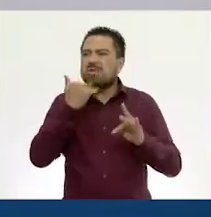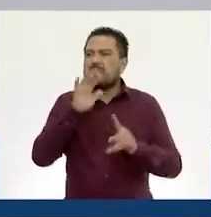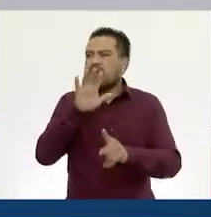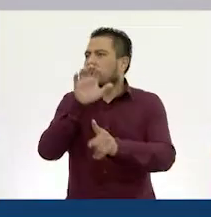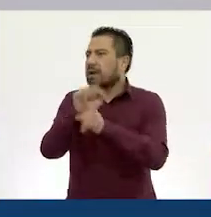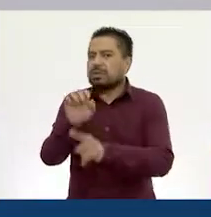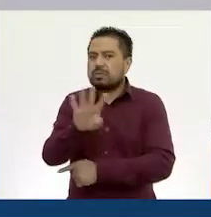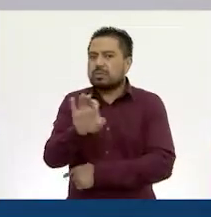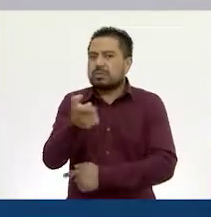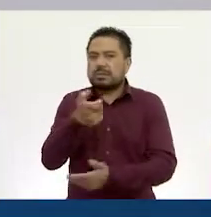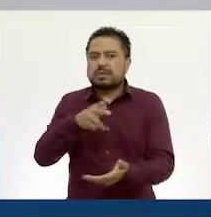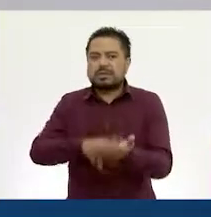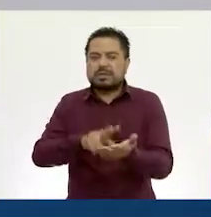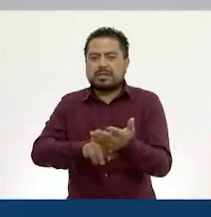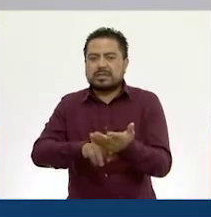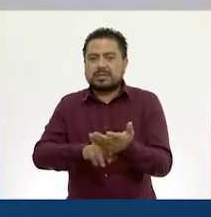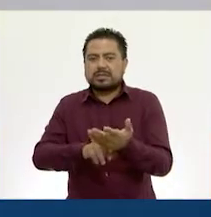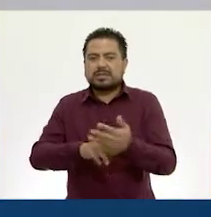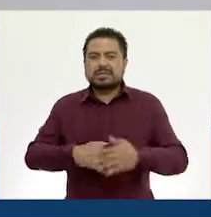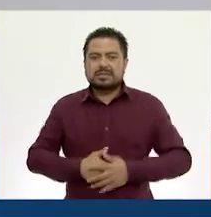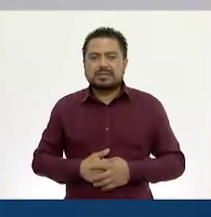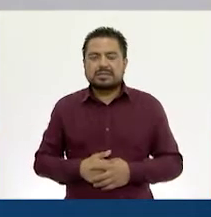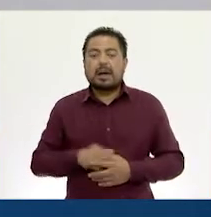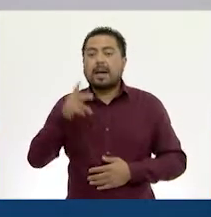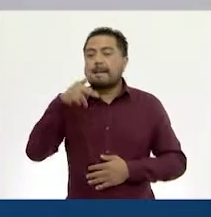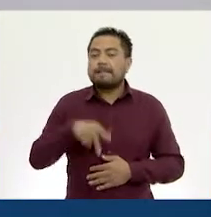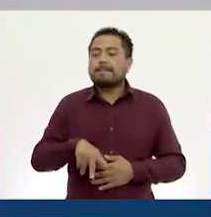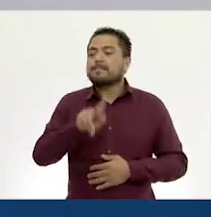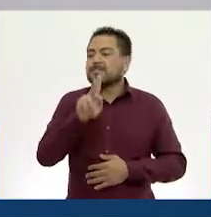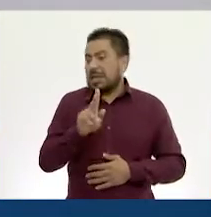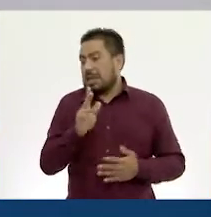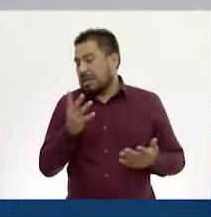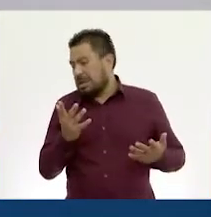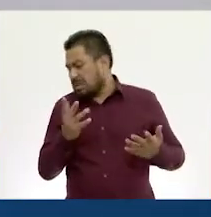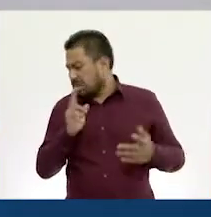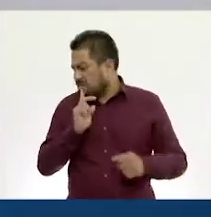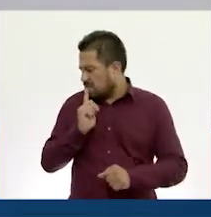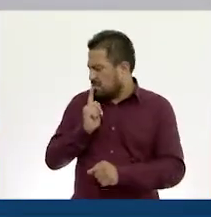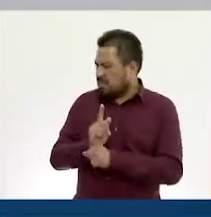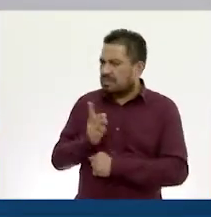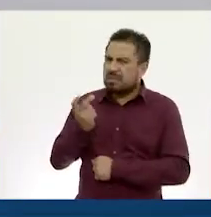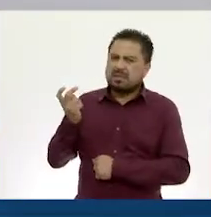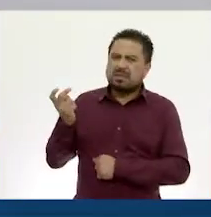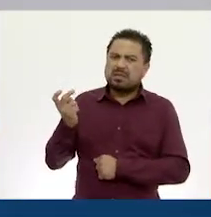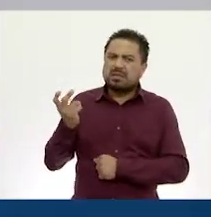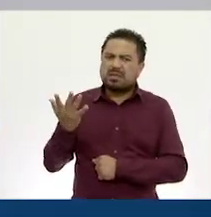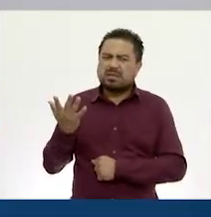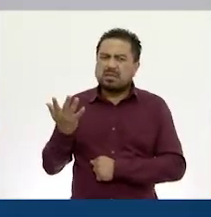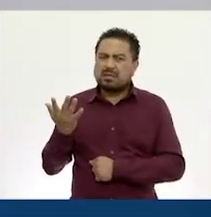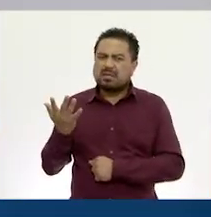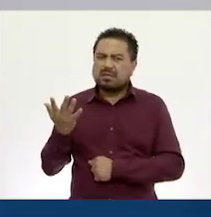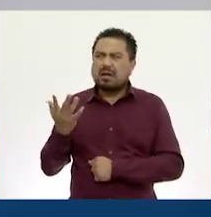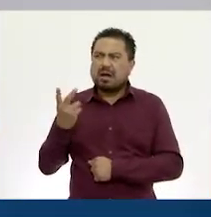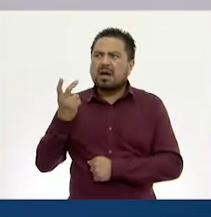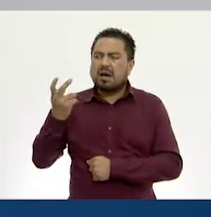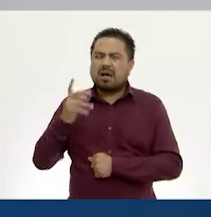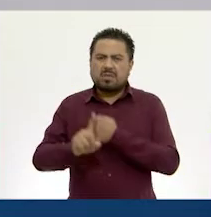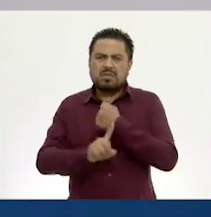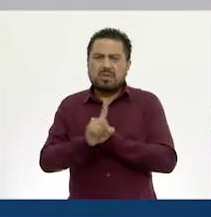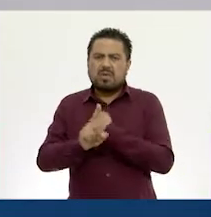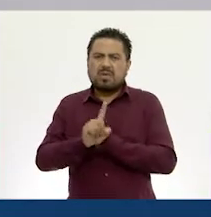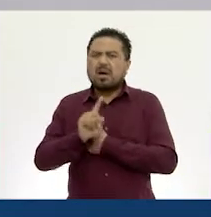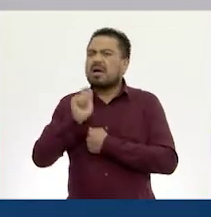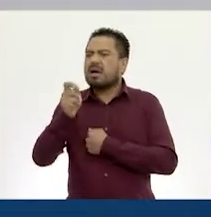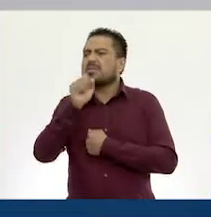400 pesos. Ajá. Pero, pues veamos, ahí en el problema